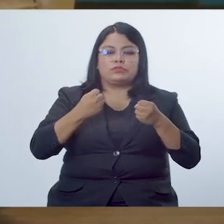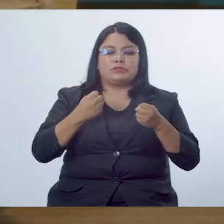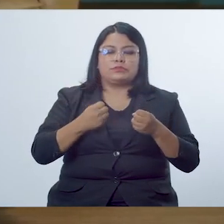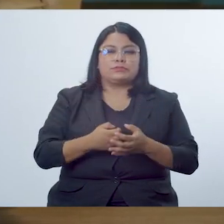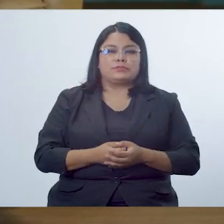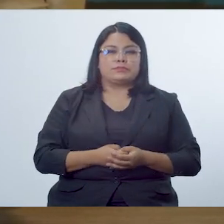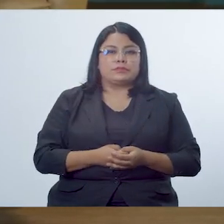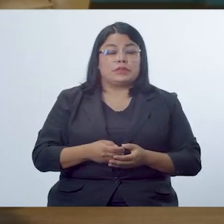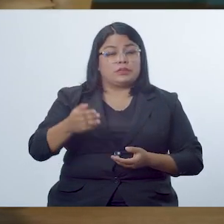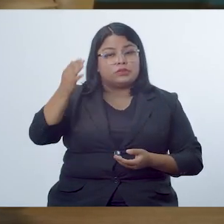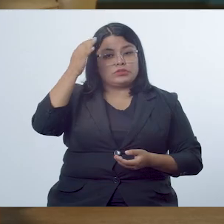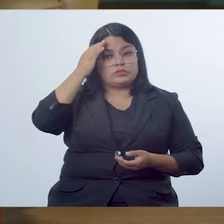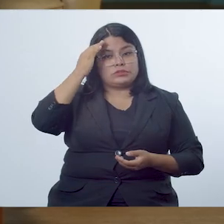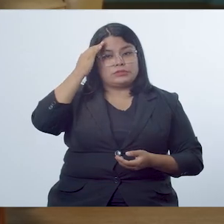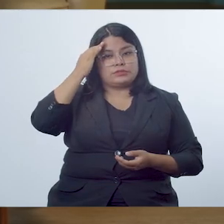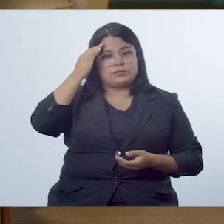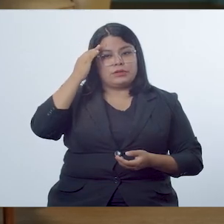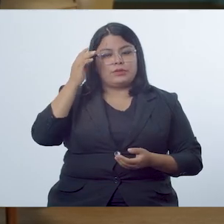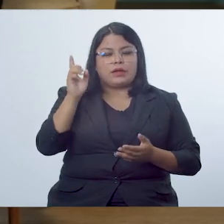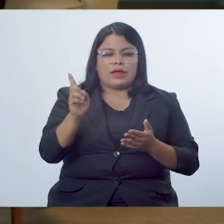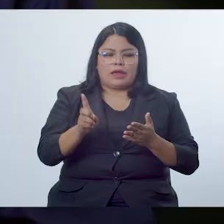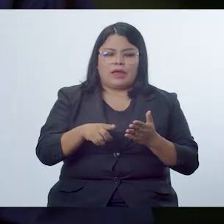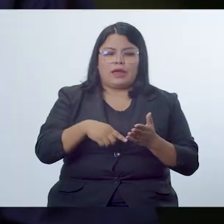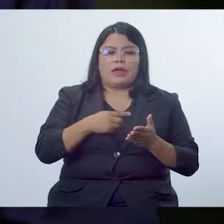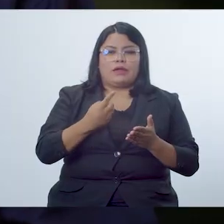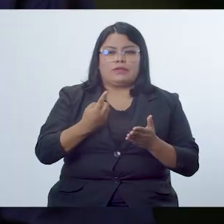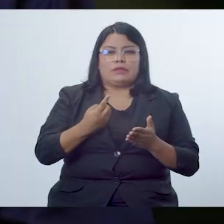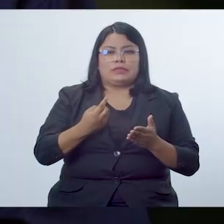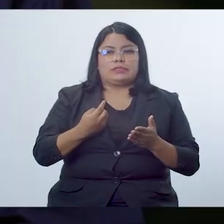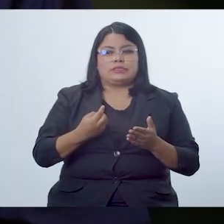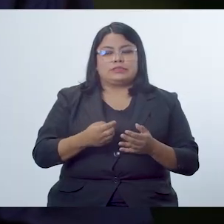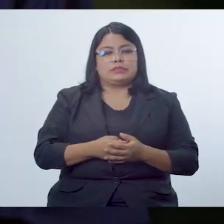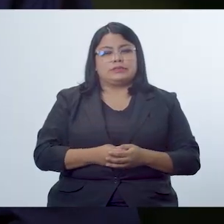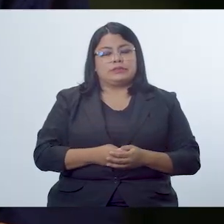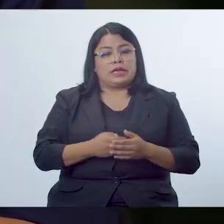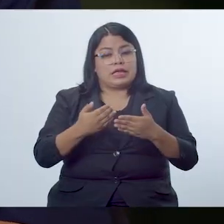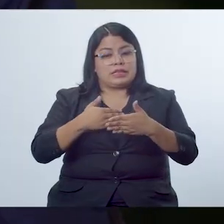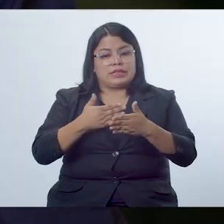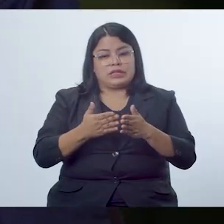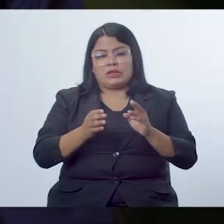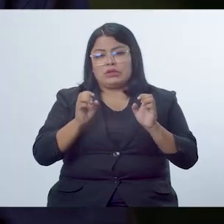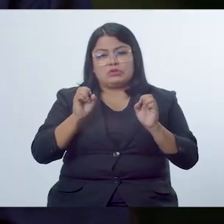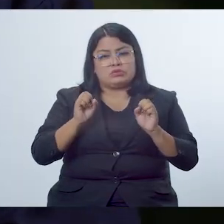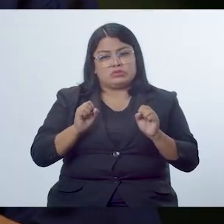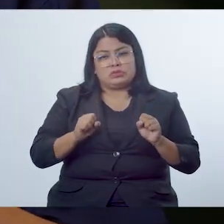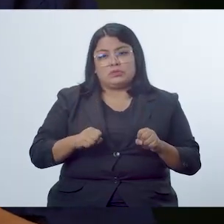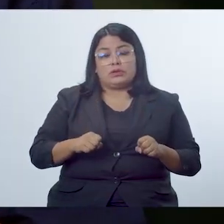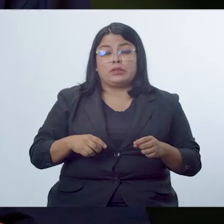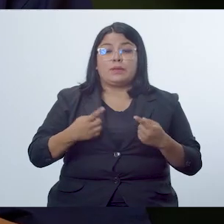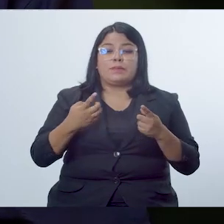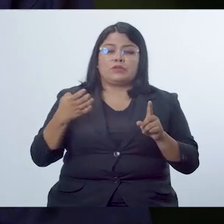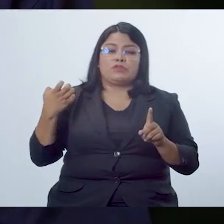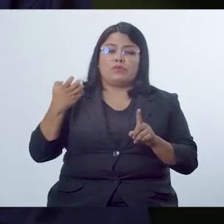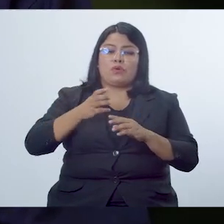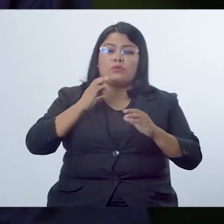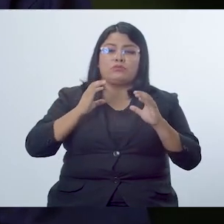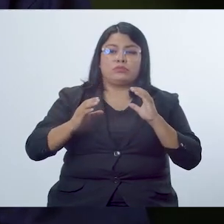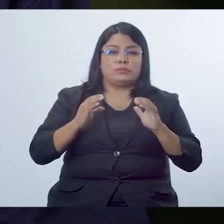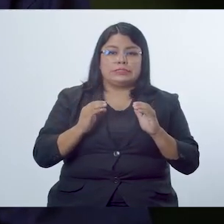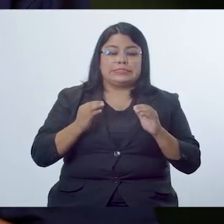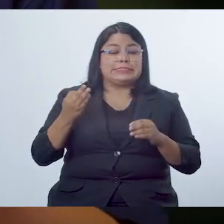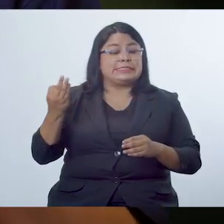fortalecer, obviamente, los saberes del niño. Muchas veces en el aula no se permiten esas cosas, pero tenemos un enfoque